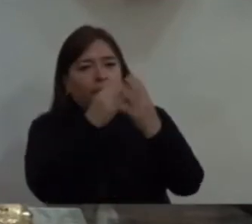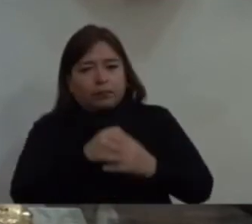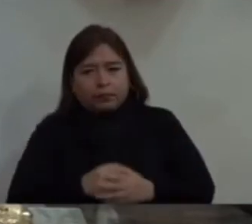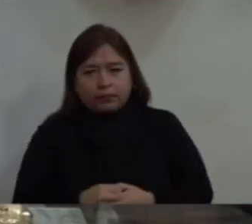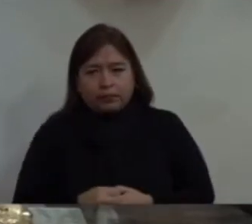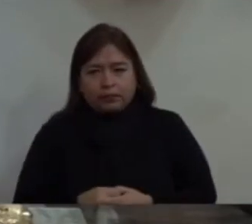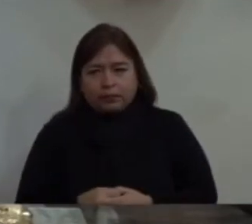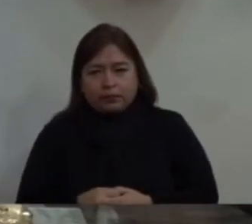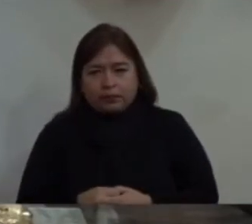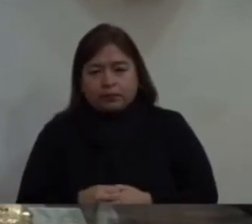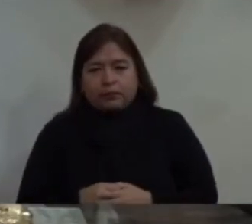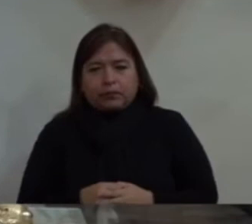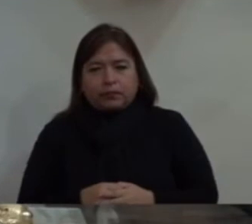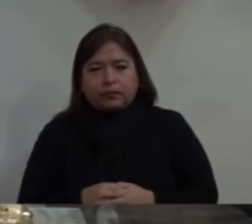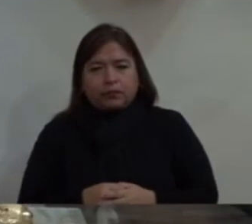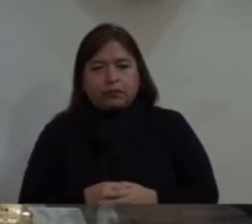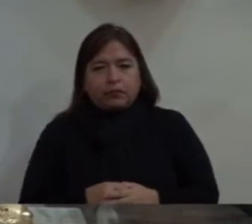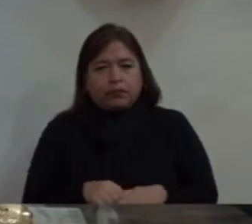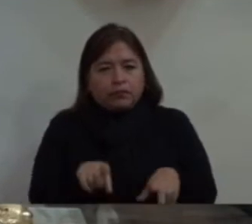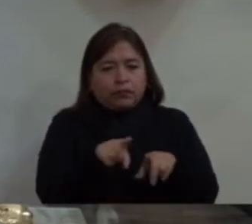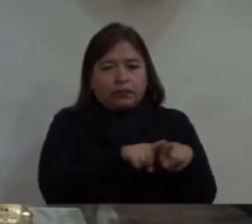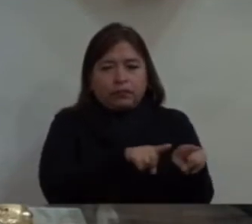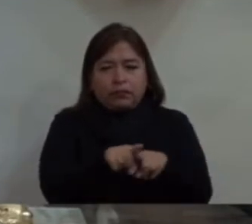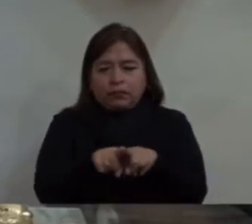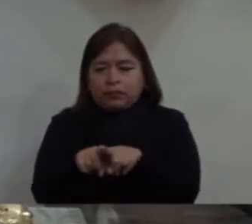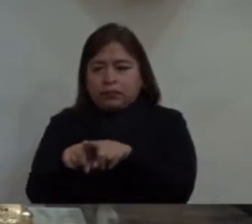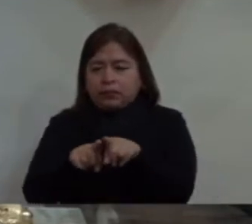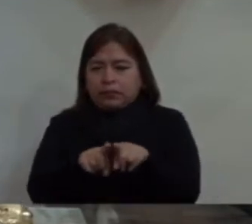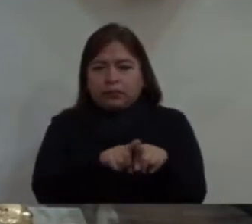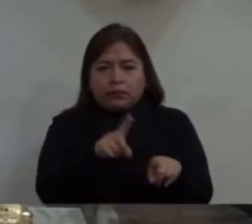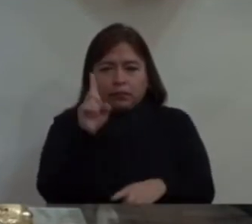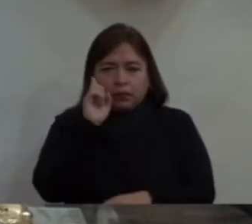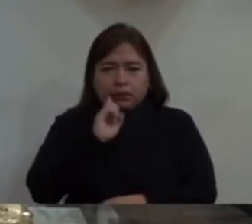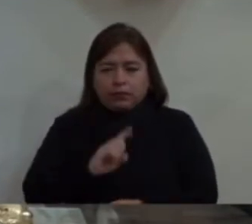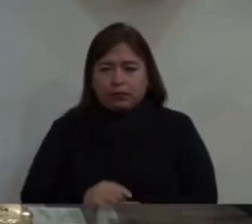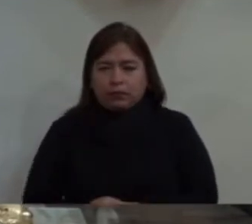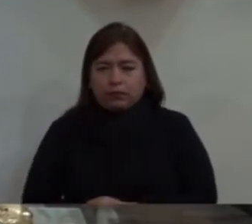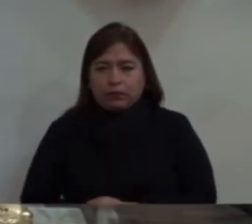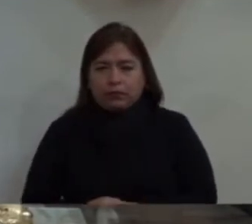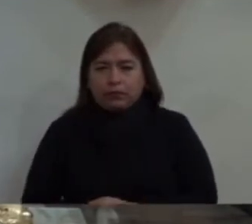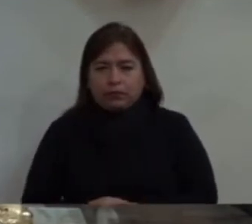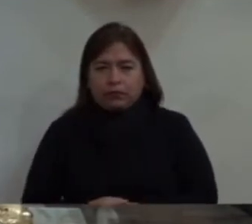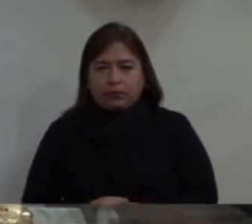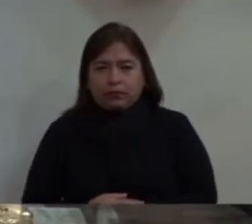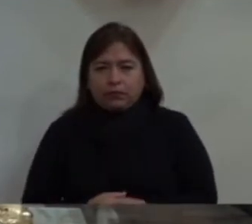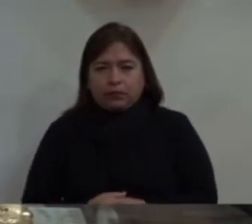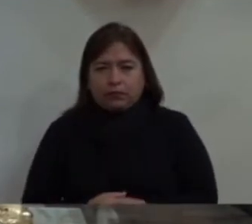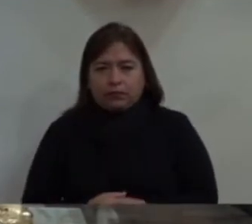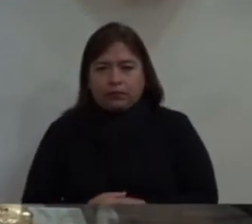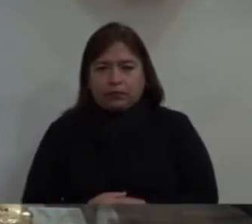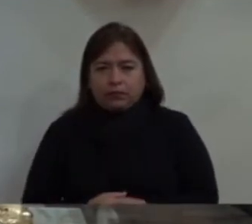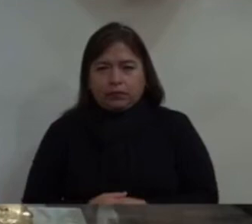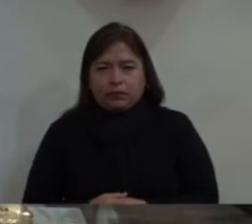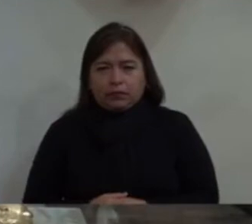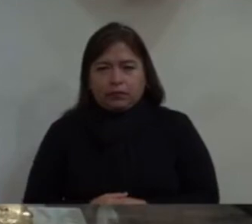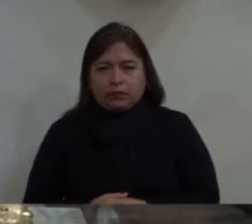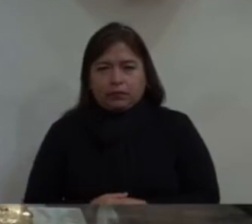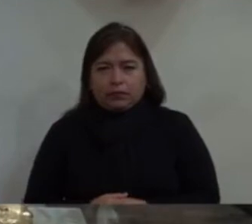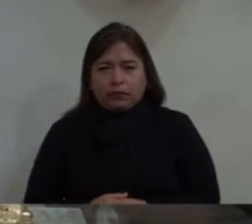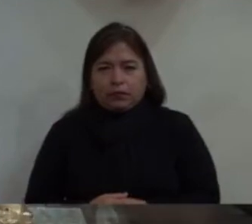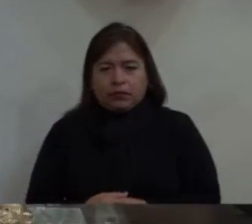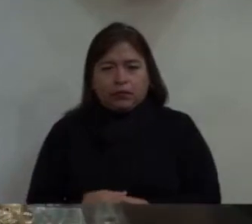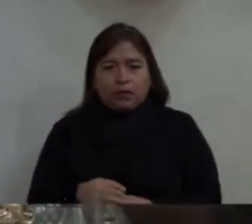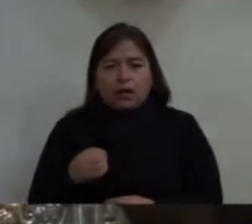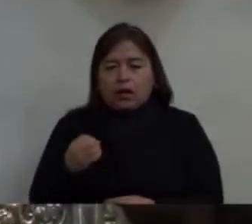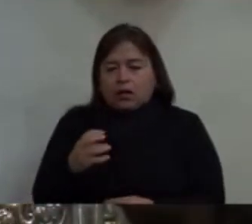Hermanas y hermanos, no sólo en el éxito, no sólo en las cosas buenas